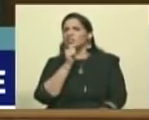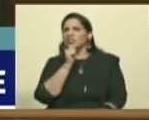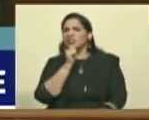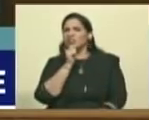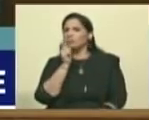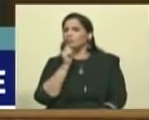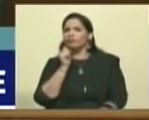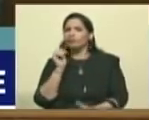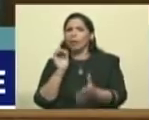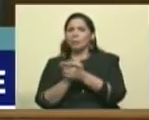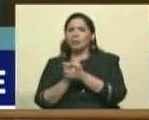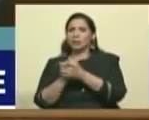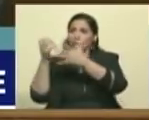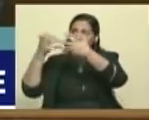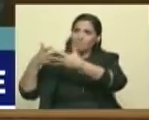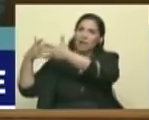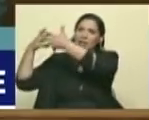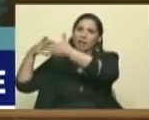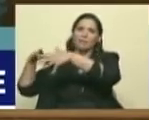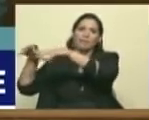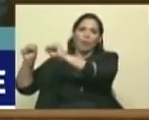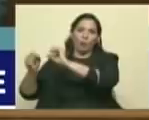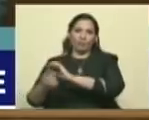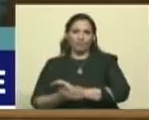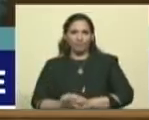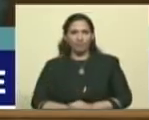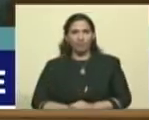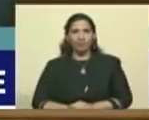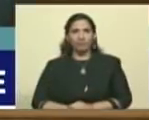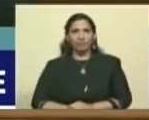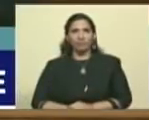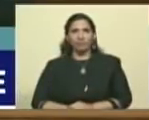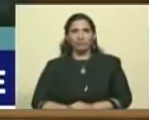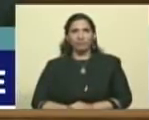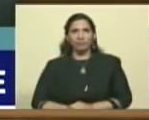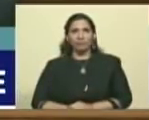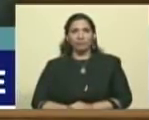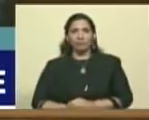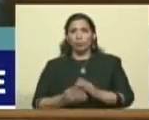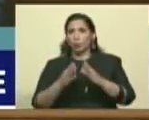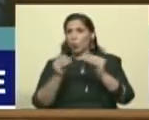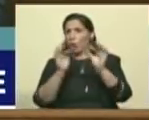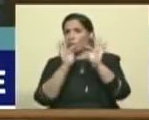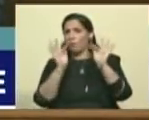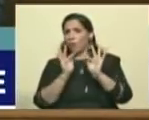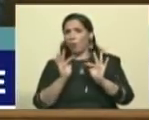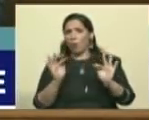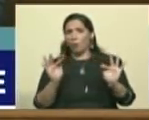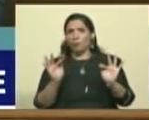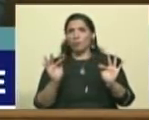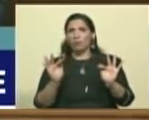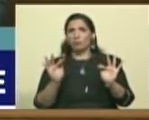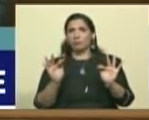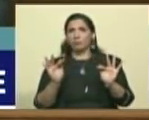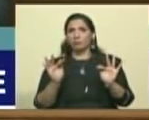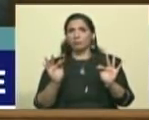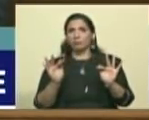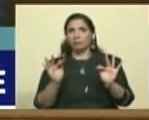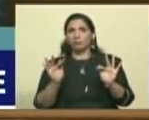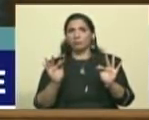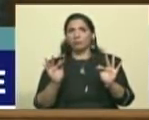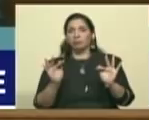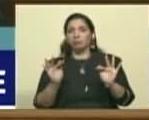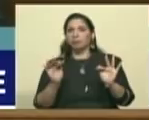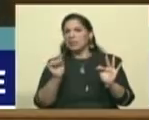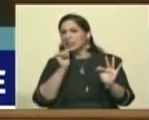imperialismo norteamericano. Y con todas sus formas y sus derivados, ¿no? Y sus